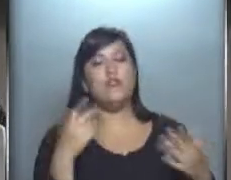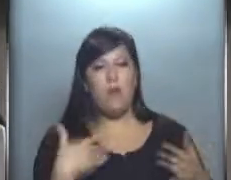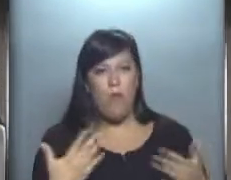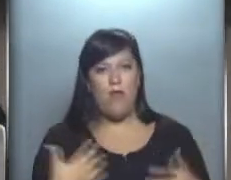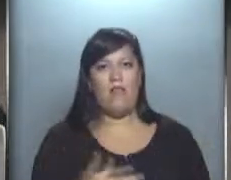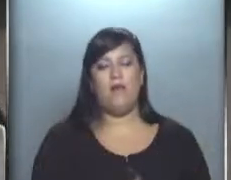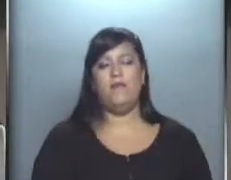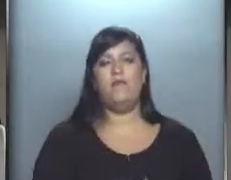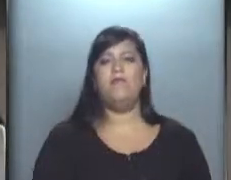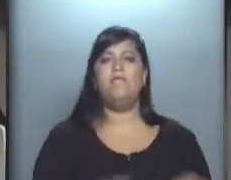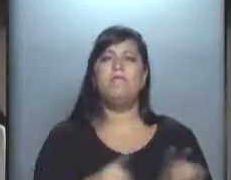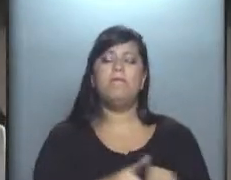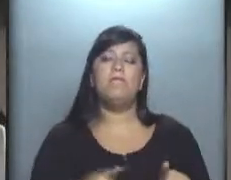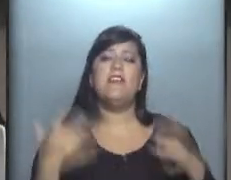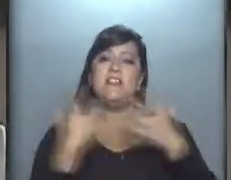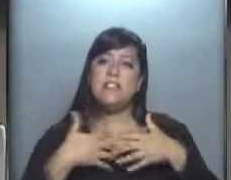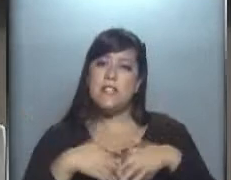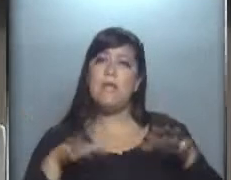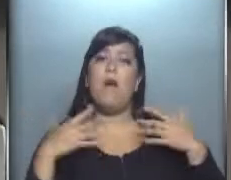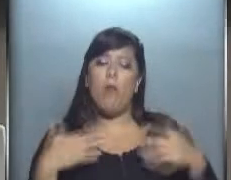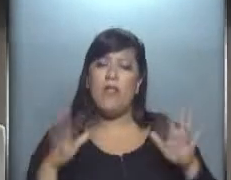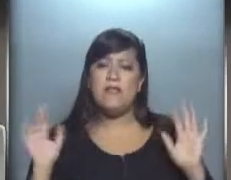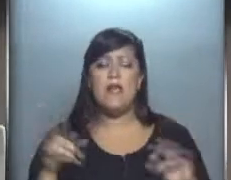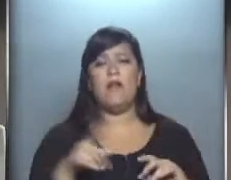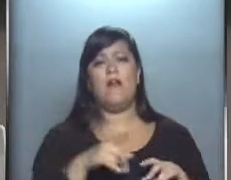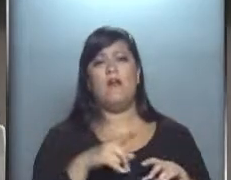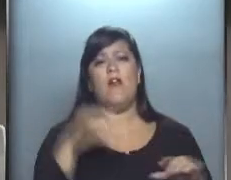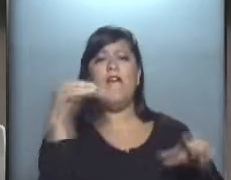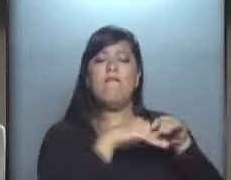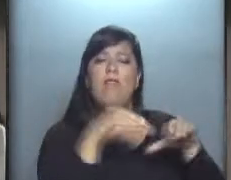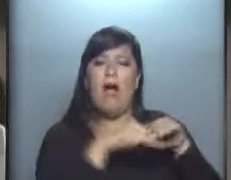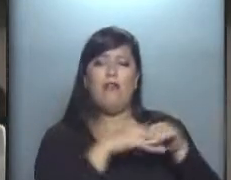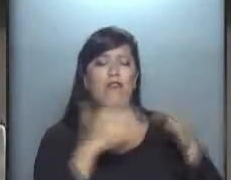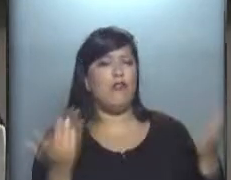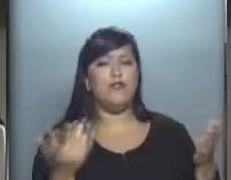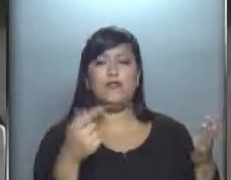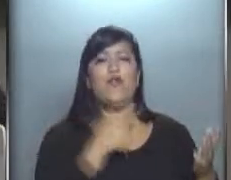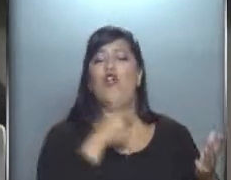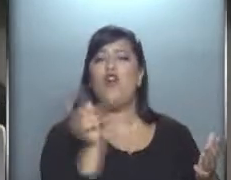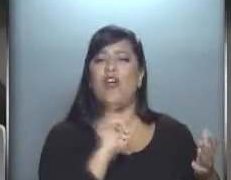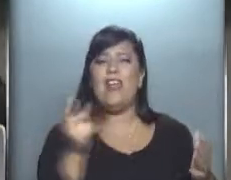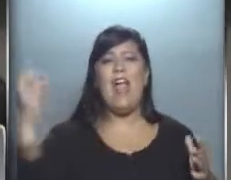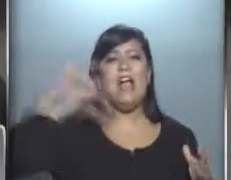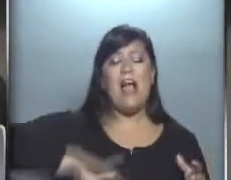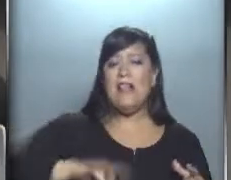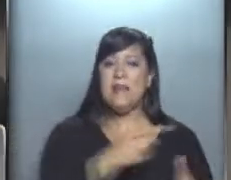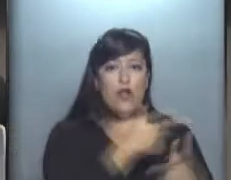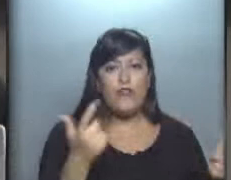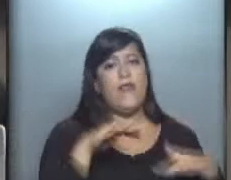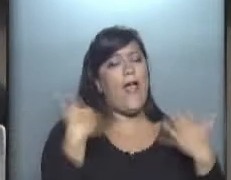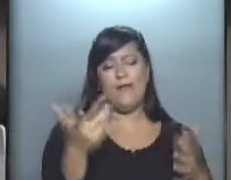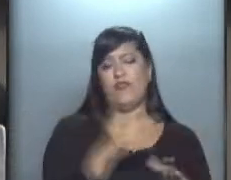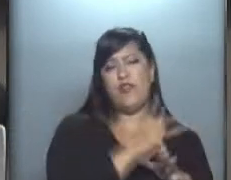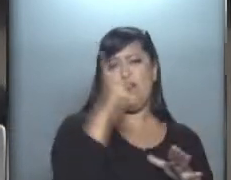es un reconocimiento que el sistema puede haber no funcionado simplemente porque los bancos los boicotearon, porque no tenían ganancia, no veían la